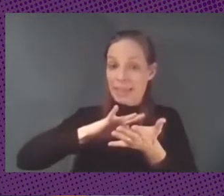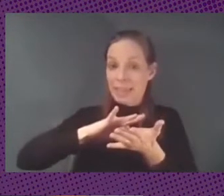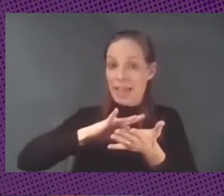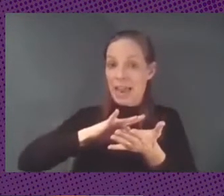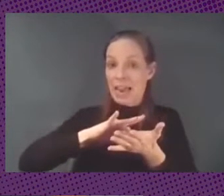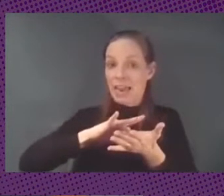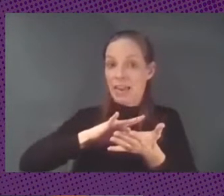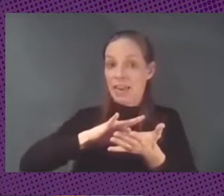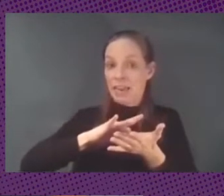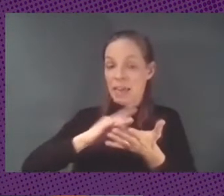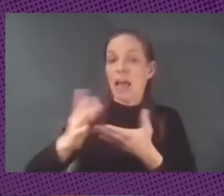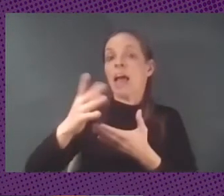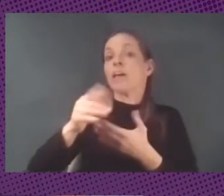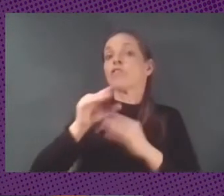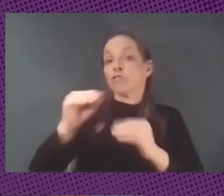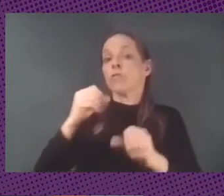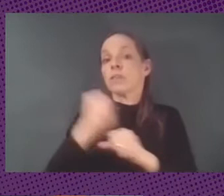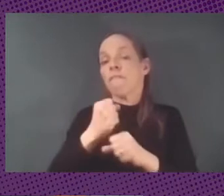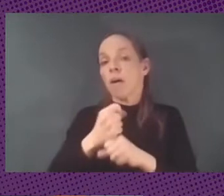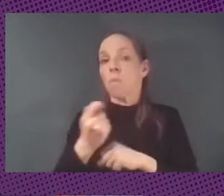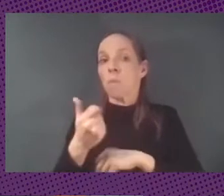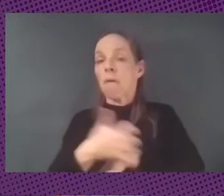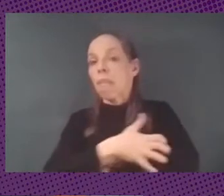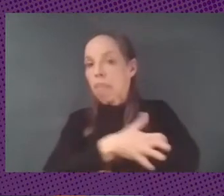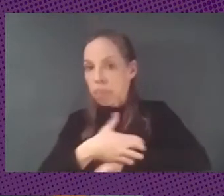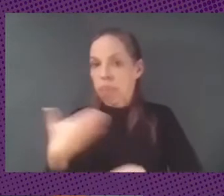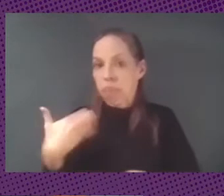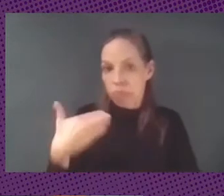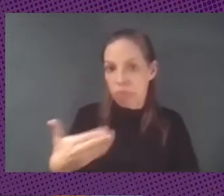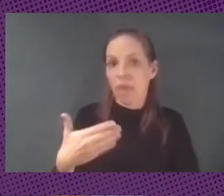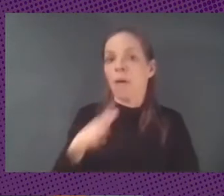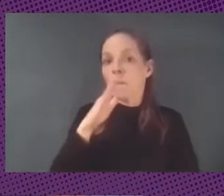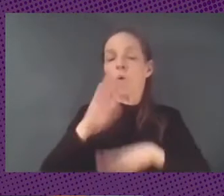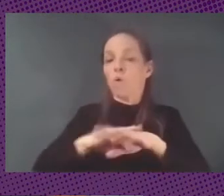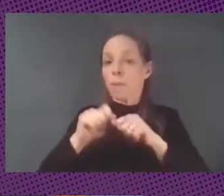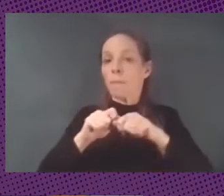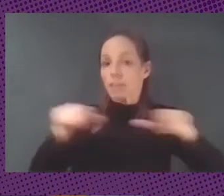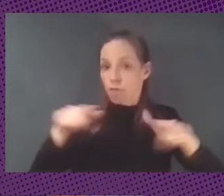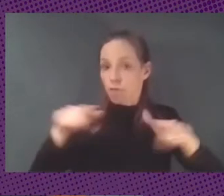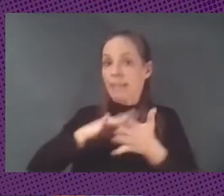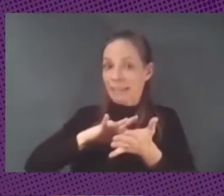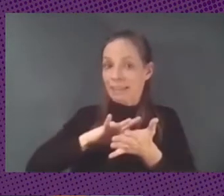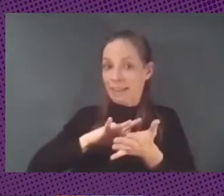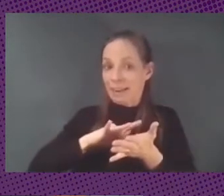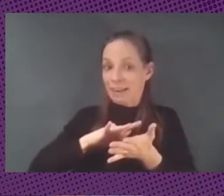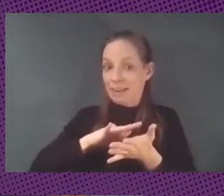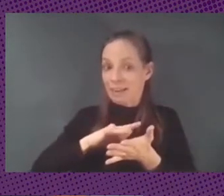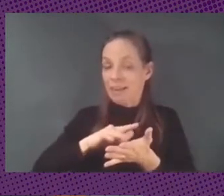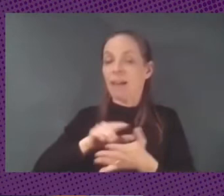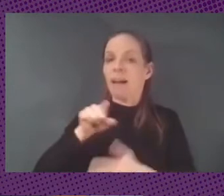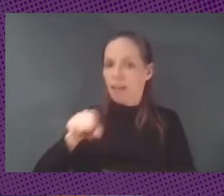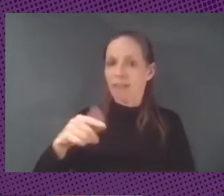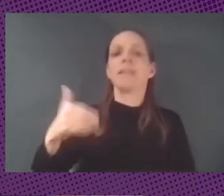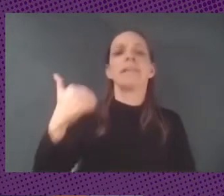trabajan o que están precarizados y precarizadas mediante plataformas digitales y ahí ya hay un punto de